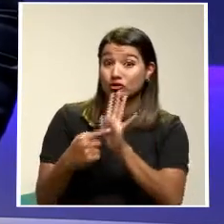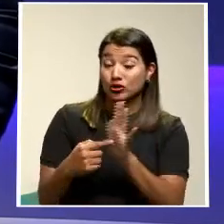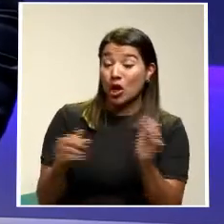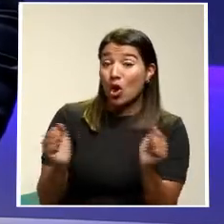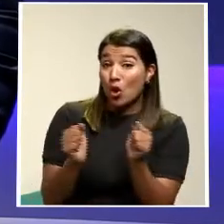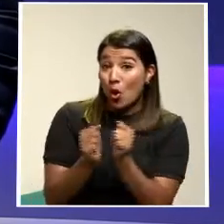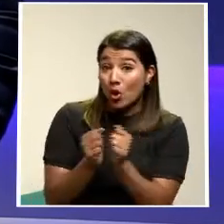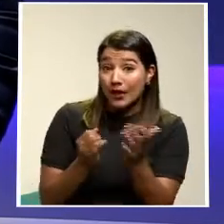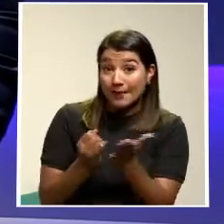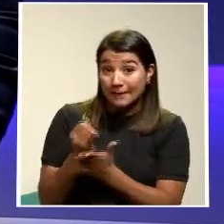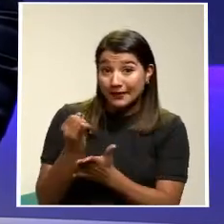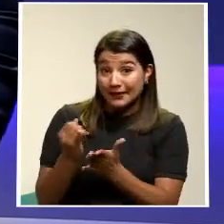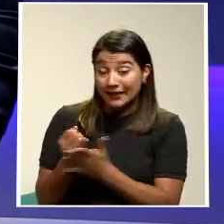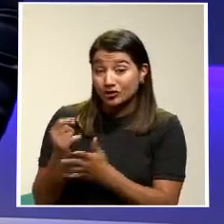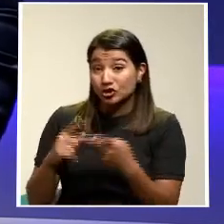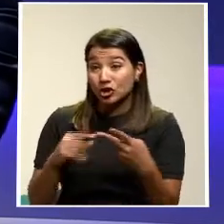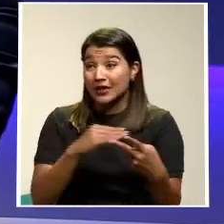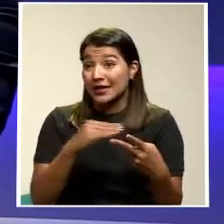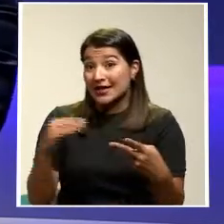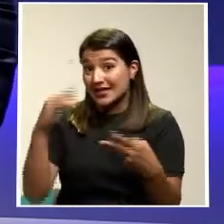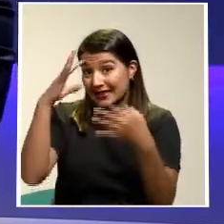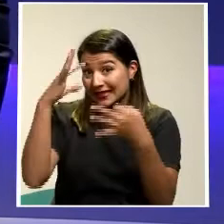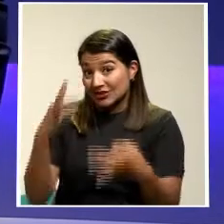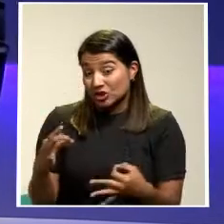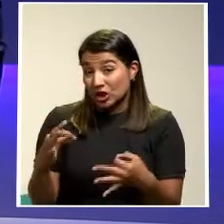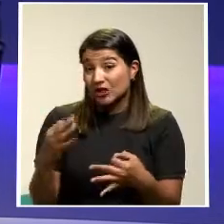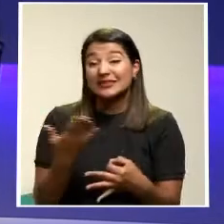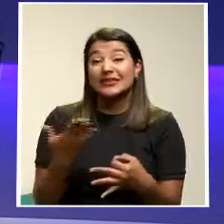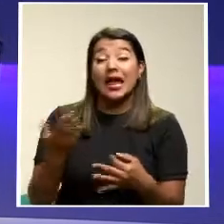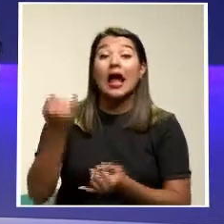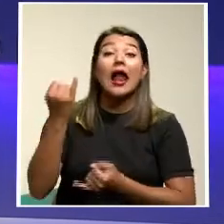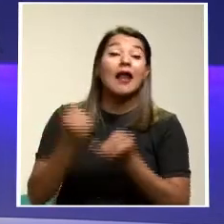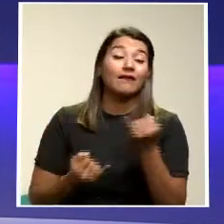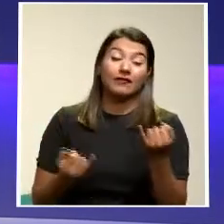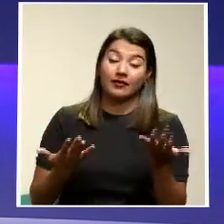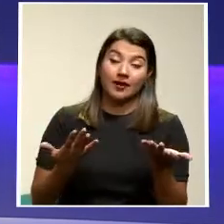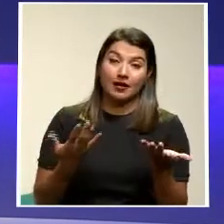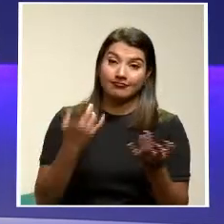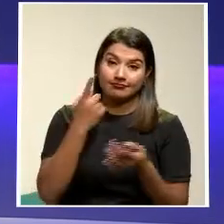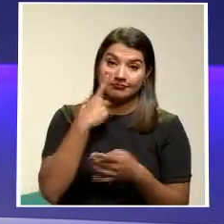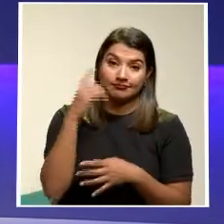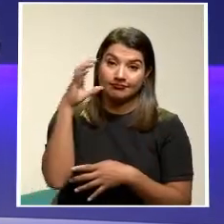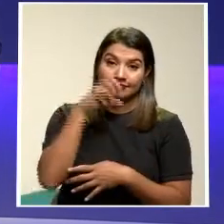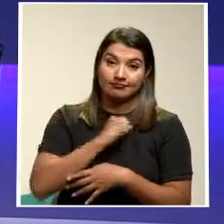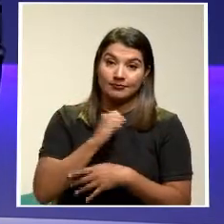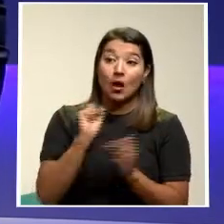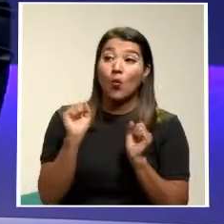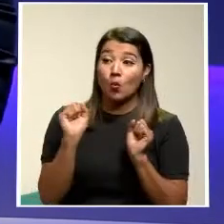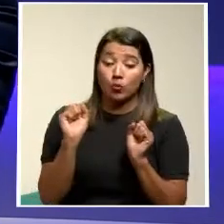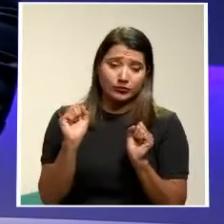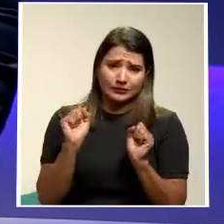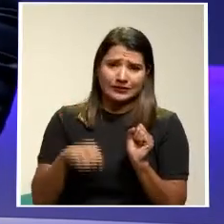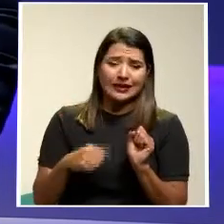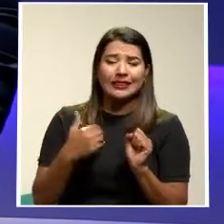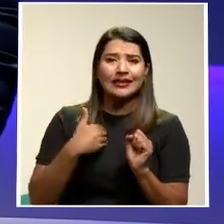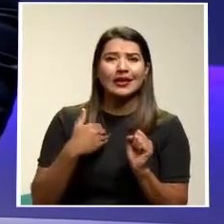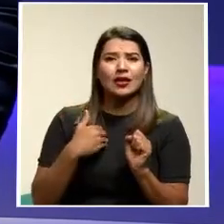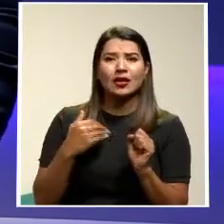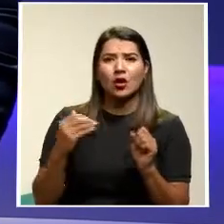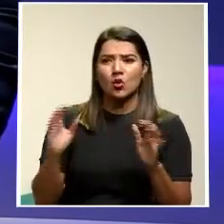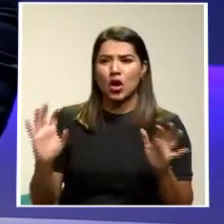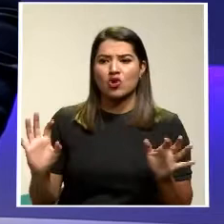Y de resoluciones unificadas Que al final arroja que evidentemente Puede existir una relación laboral directa Que podemos hablar